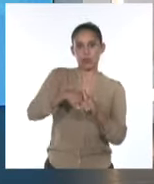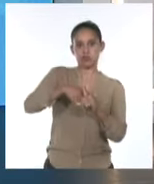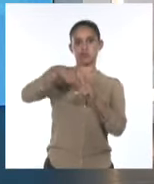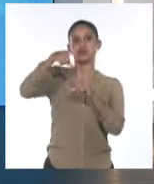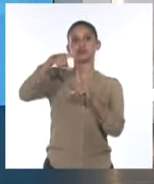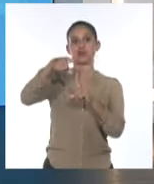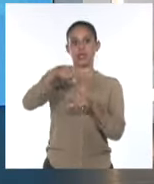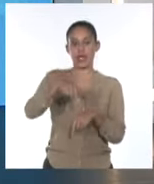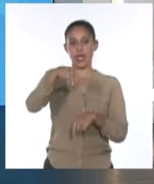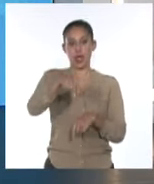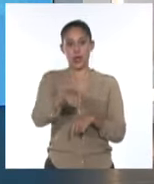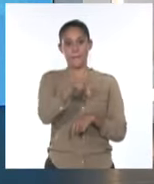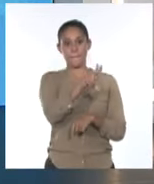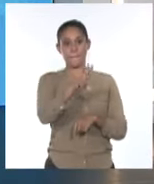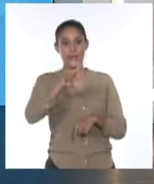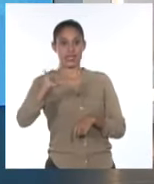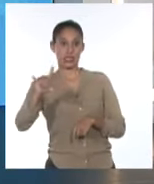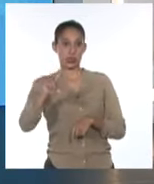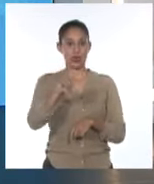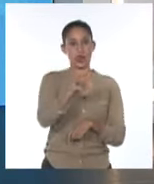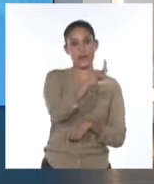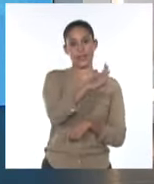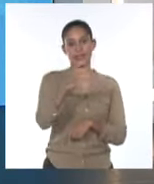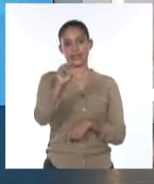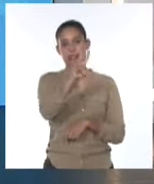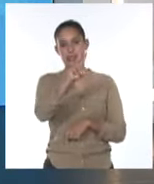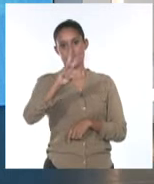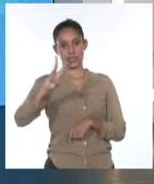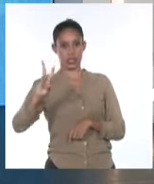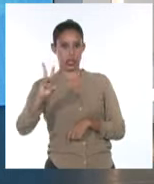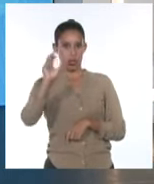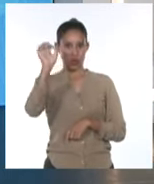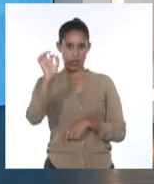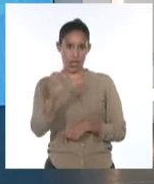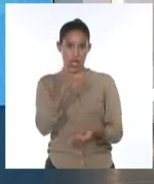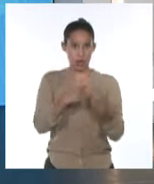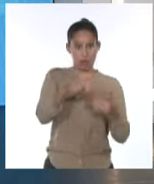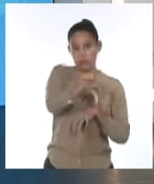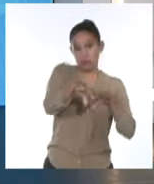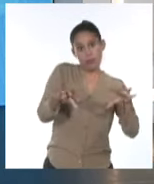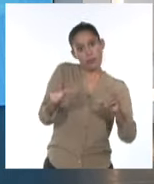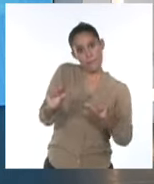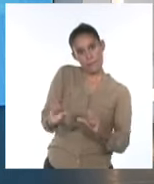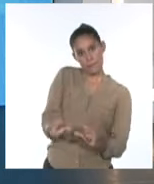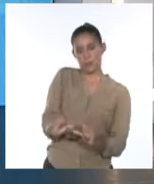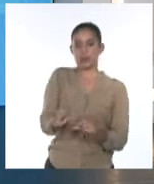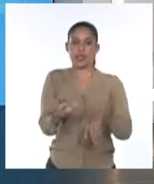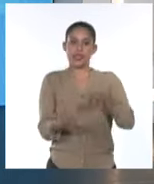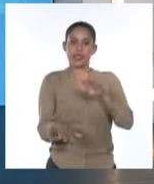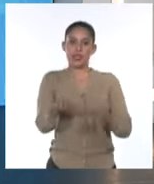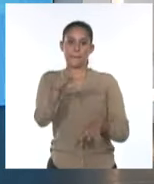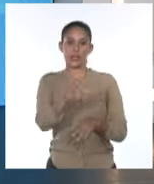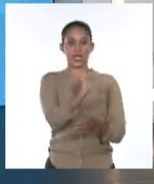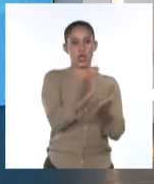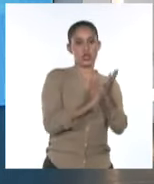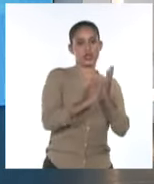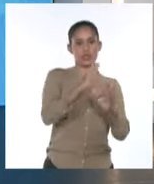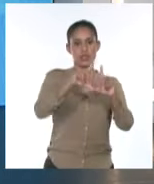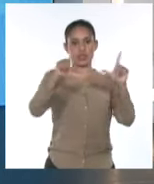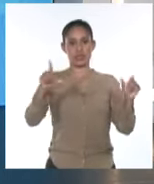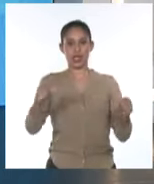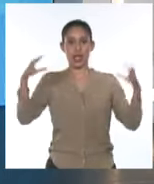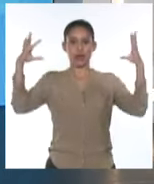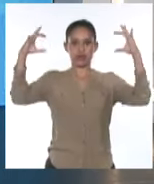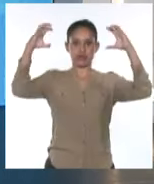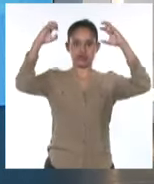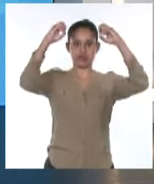con valores entre 29 y 32 grados Celsius, inferiores en algunas localidades de la región occidental debido a las áreas de nublados y